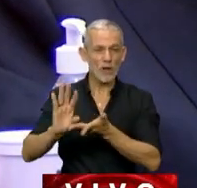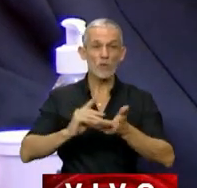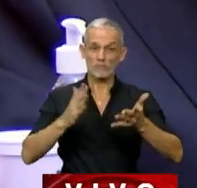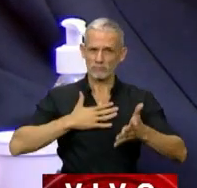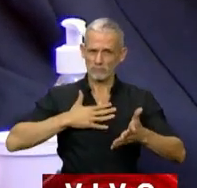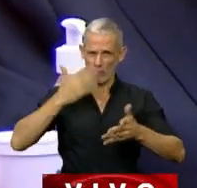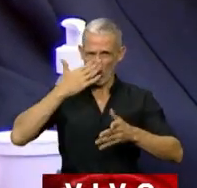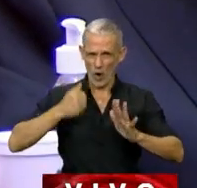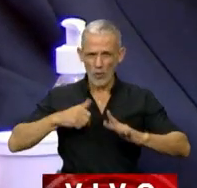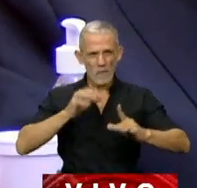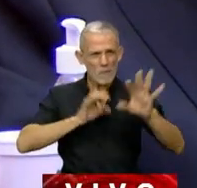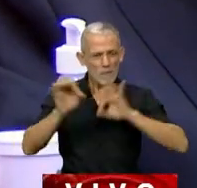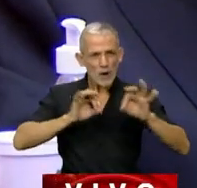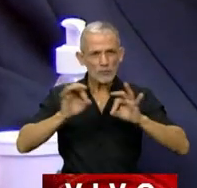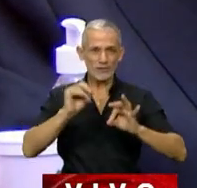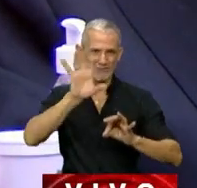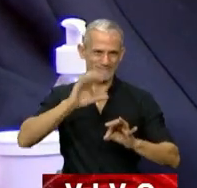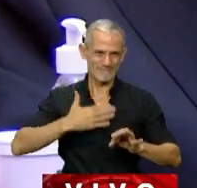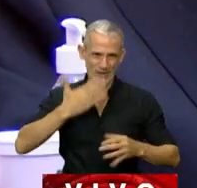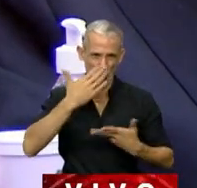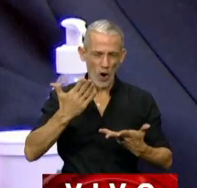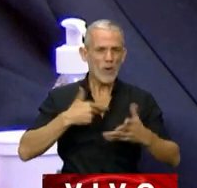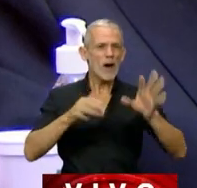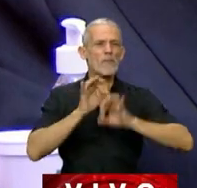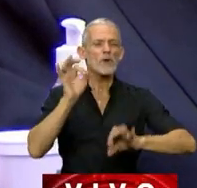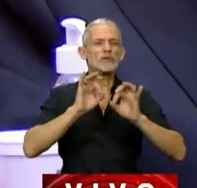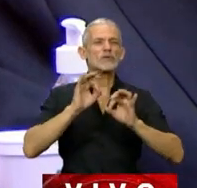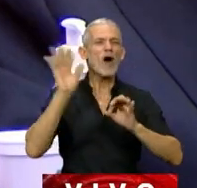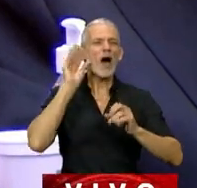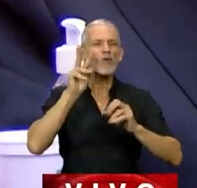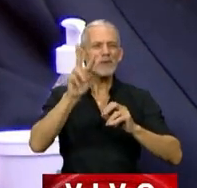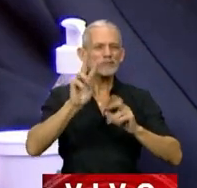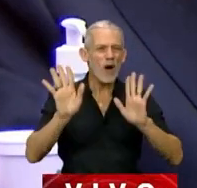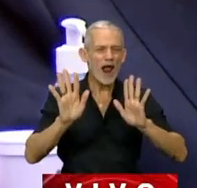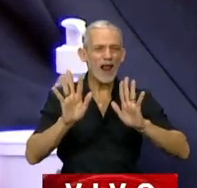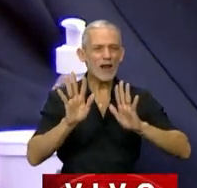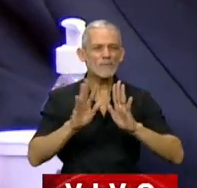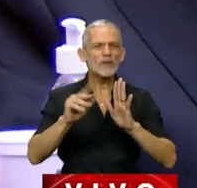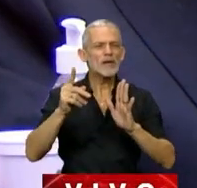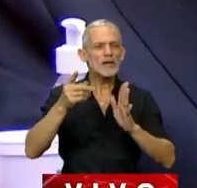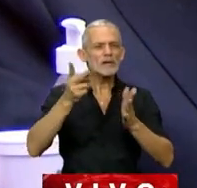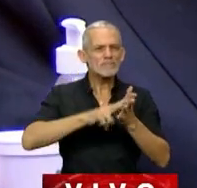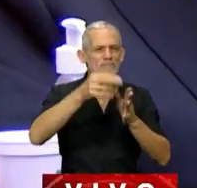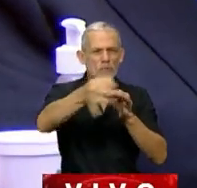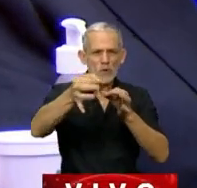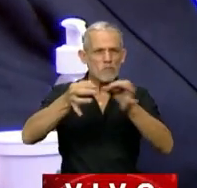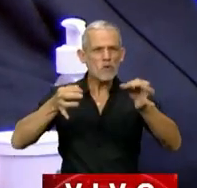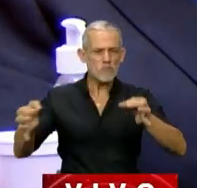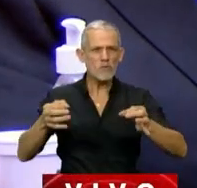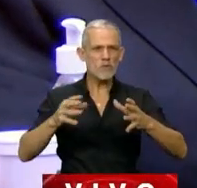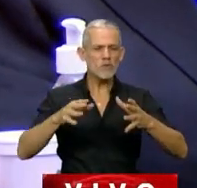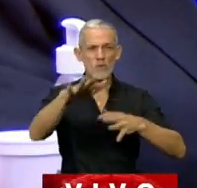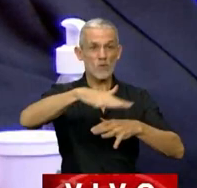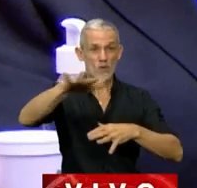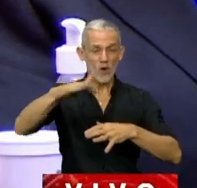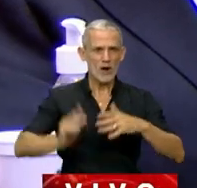proyecto que tiene la provincia del proyecto audiovisual que se replica en cada una de las localidades más importantes